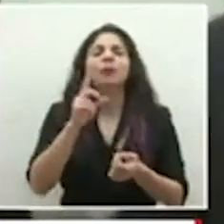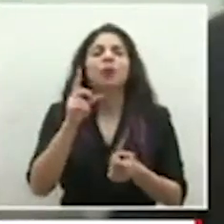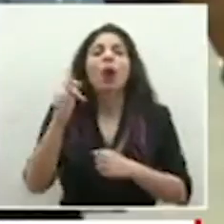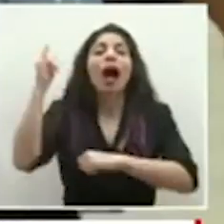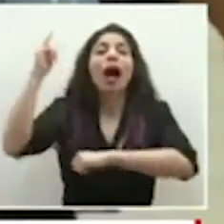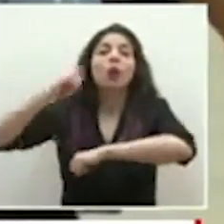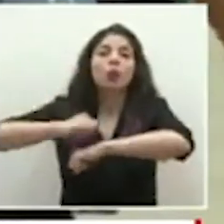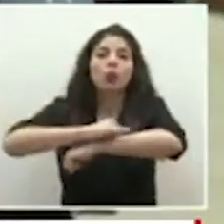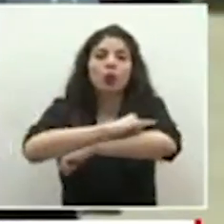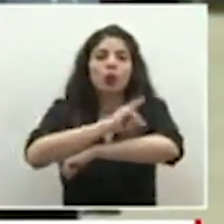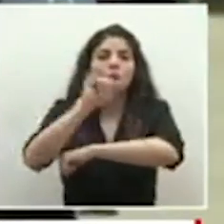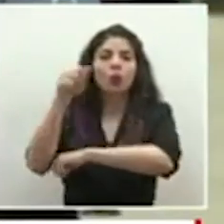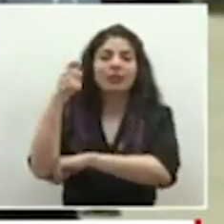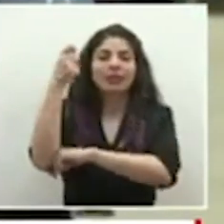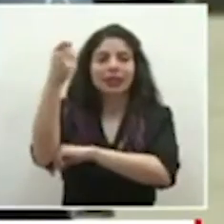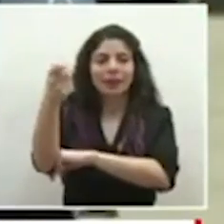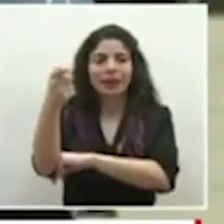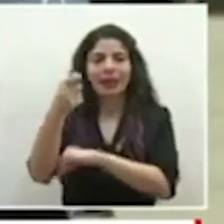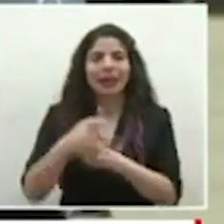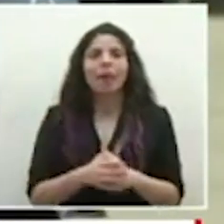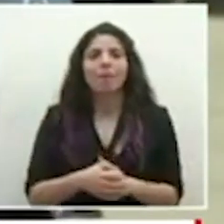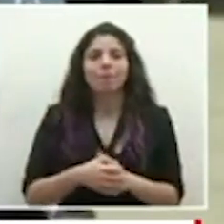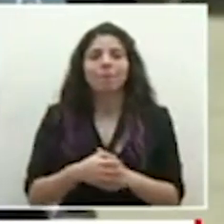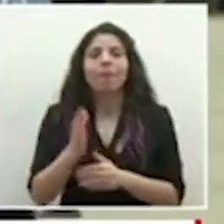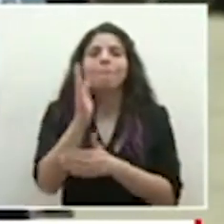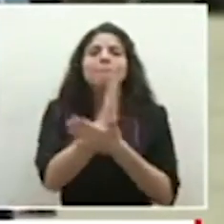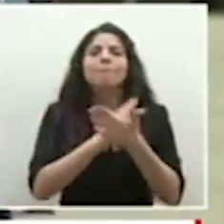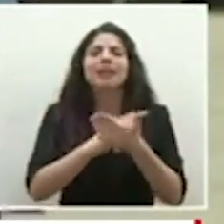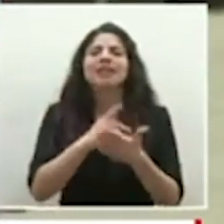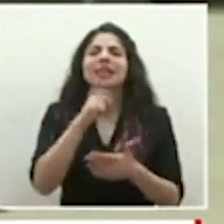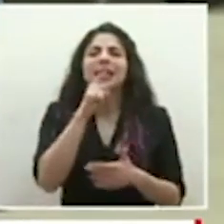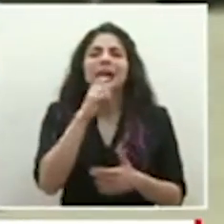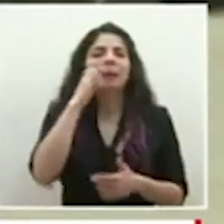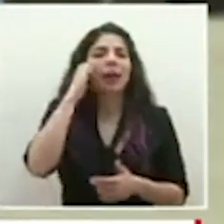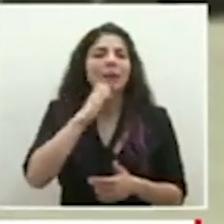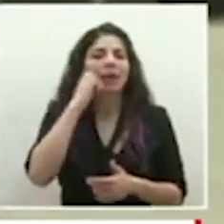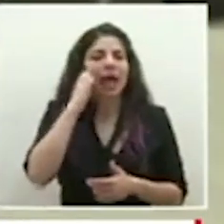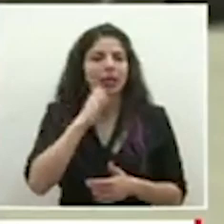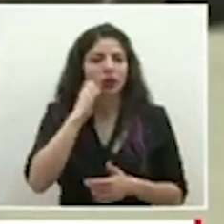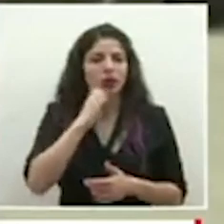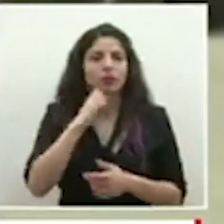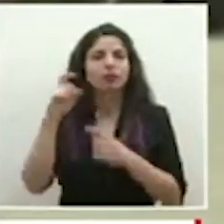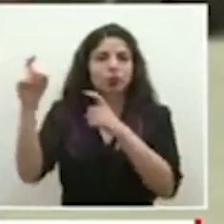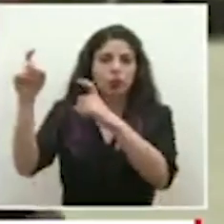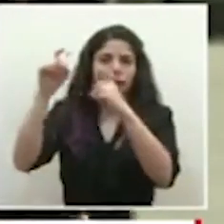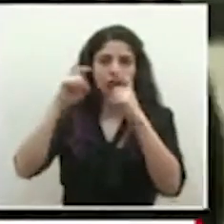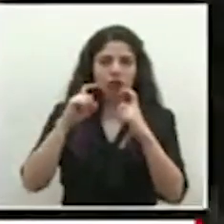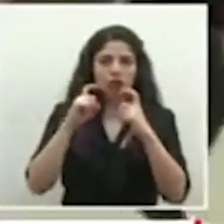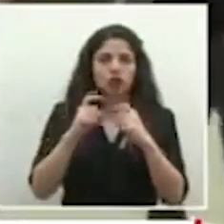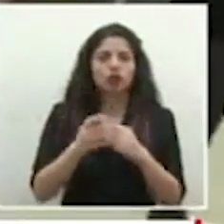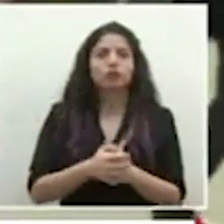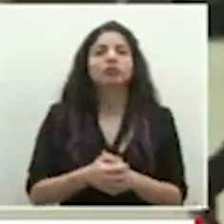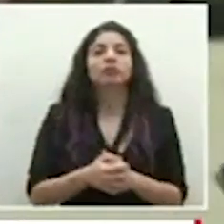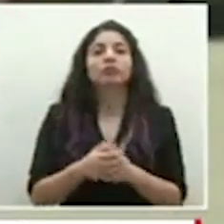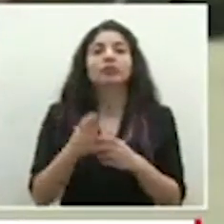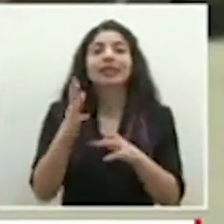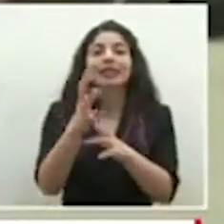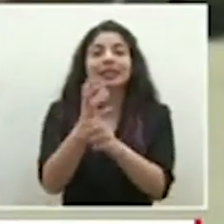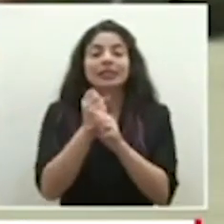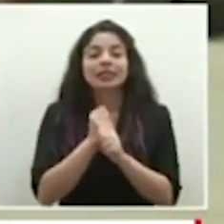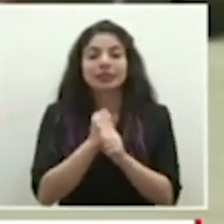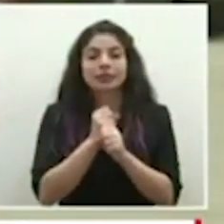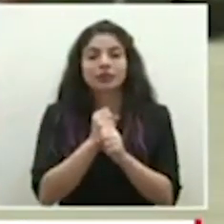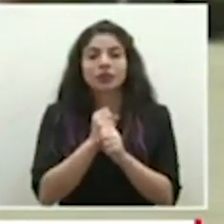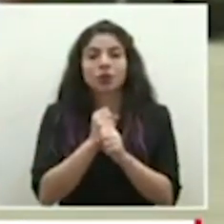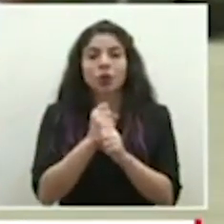aeropuerto Juan Santa María de parte de Emiratos Árabes Unidos. Recibimos